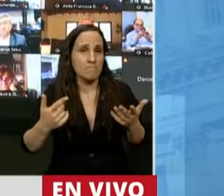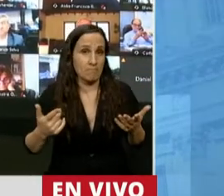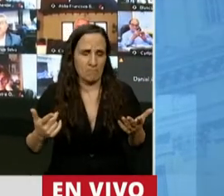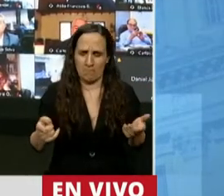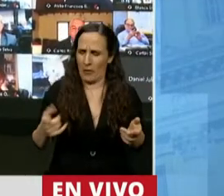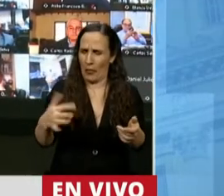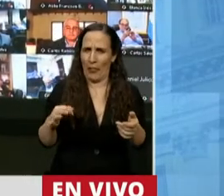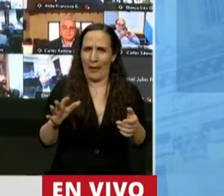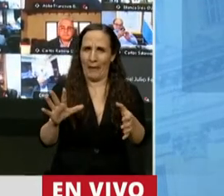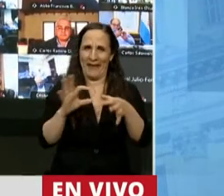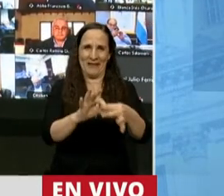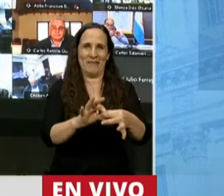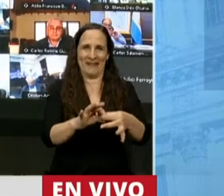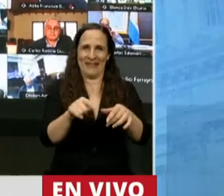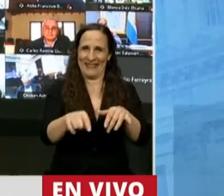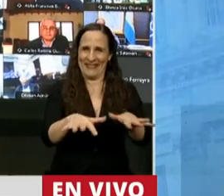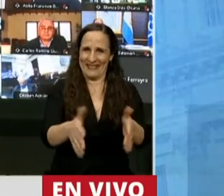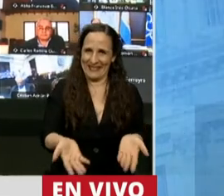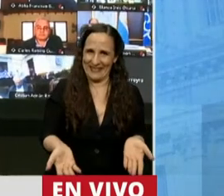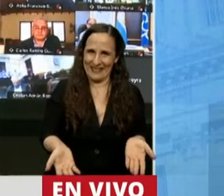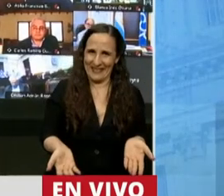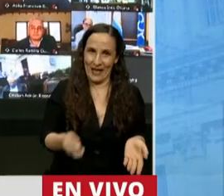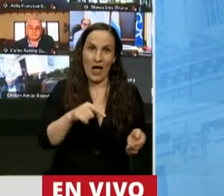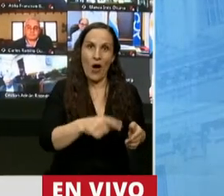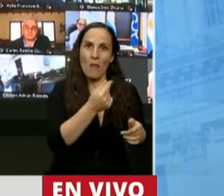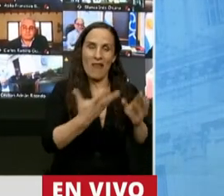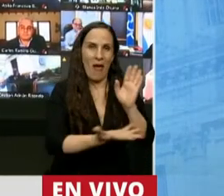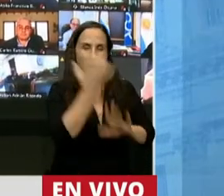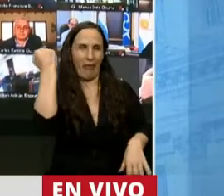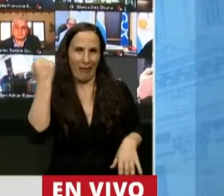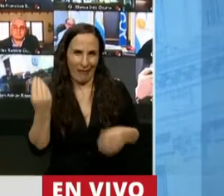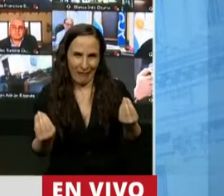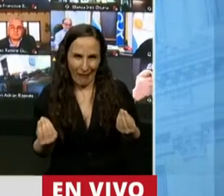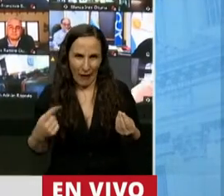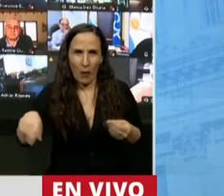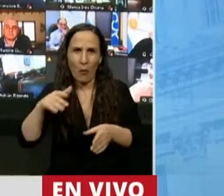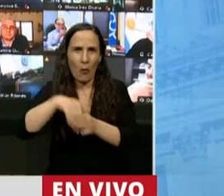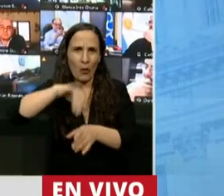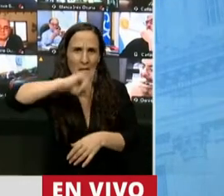coherencia a la hora de sacarle los fondos que hoy pretenden y que van a acompañar.